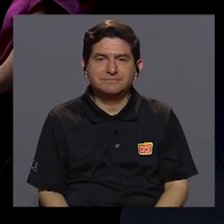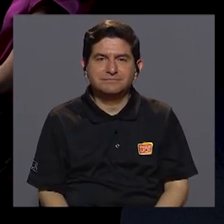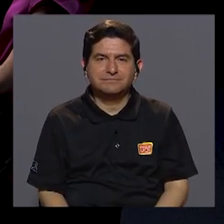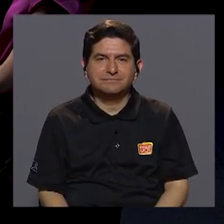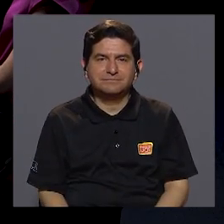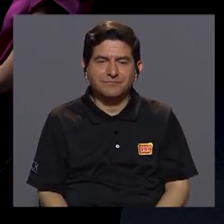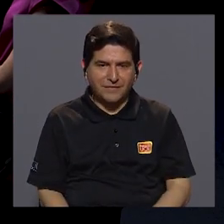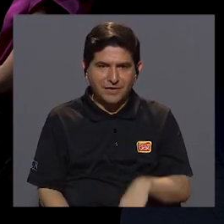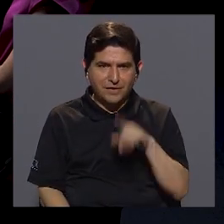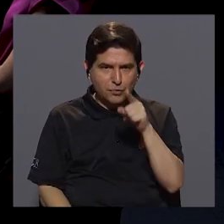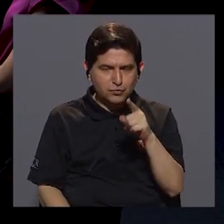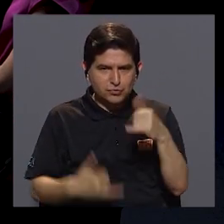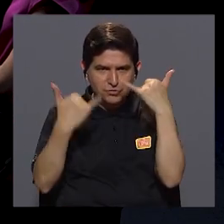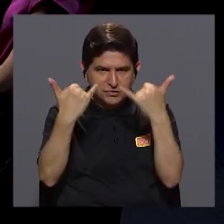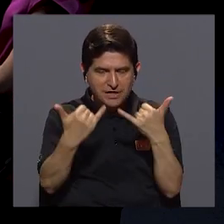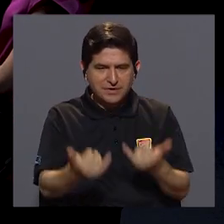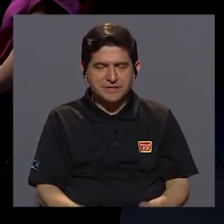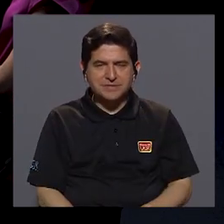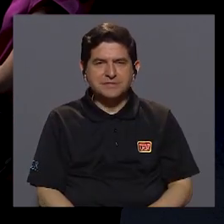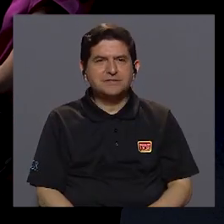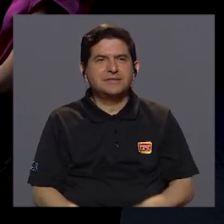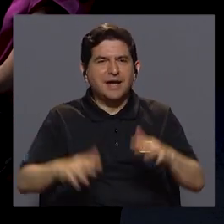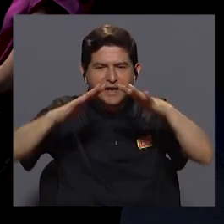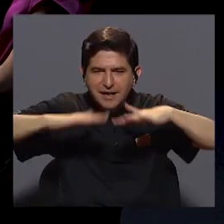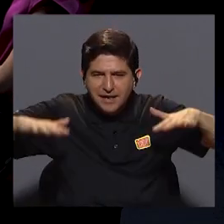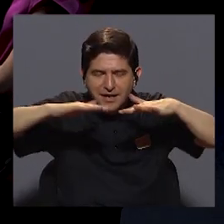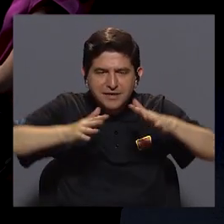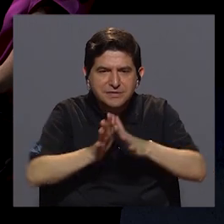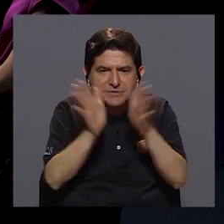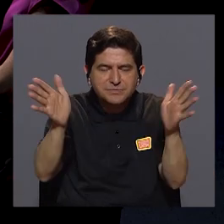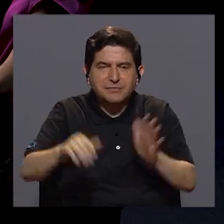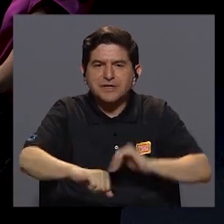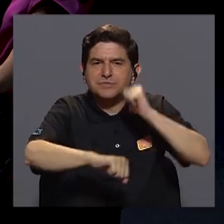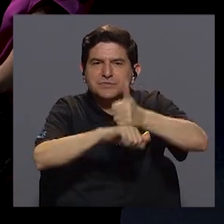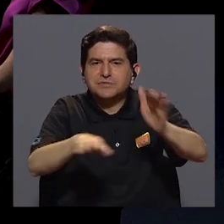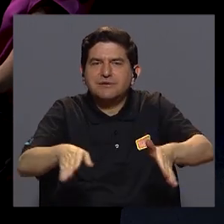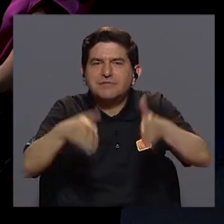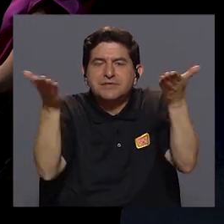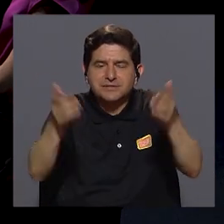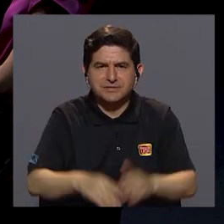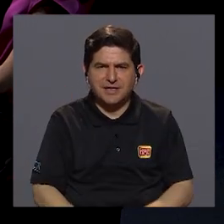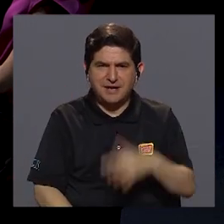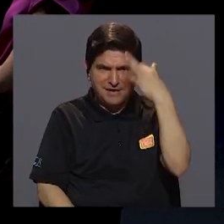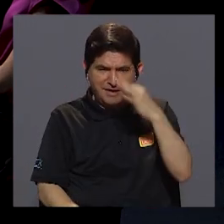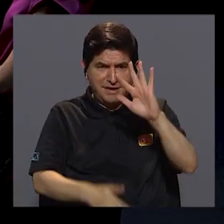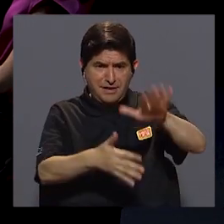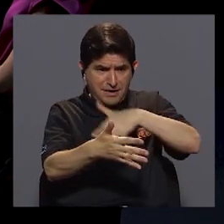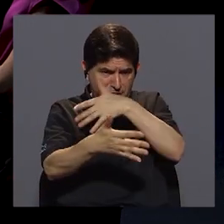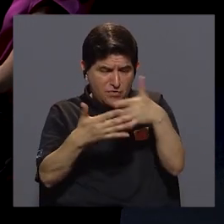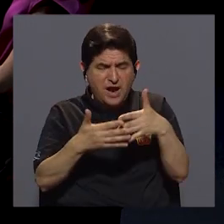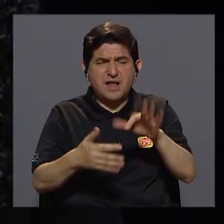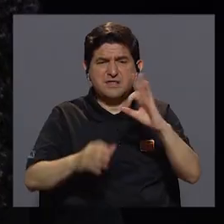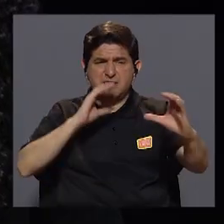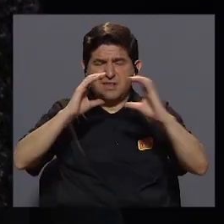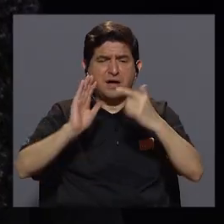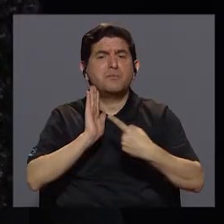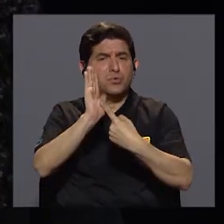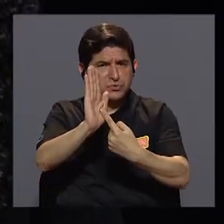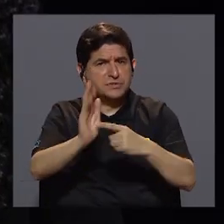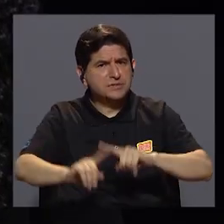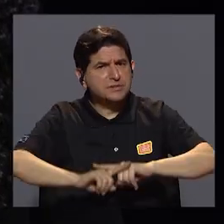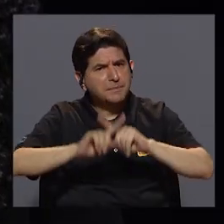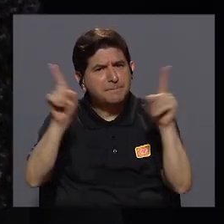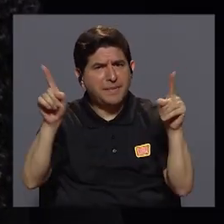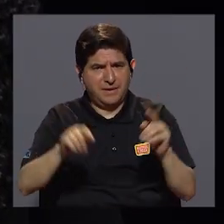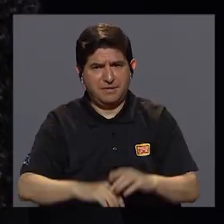¿Cómo ustedes ahora han colocado esto en un escenario público, que es muy importante? Y me parece que se ha convertido en una agenda mucho de medios. Ahora,